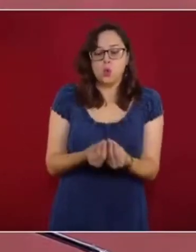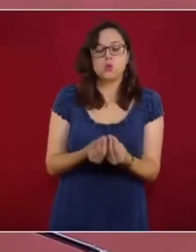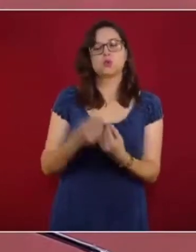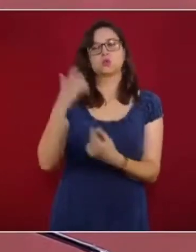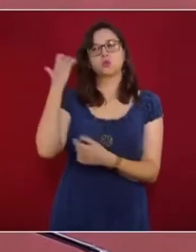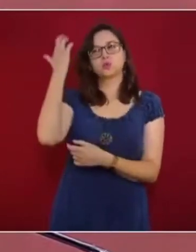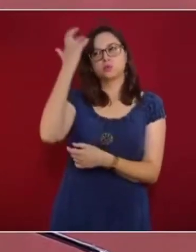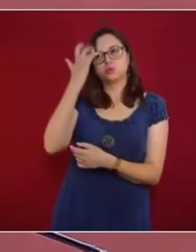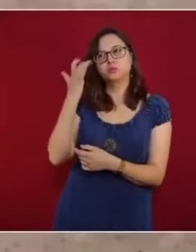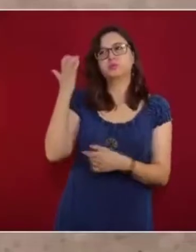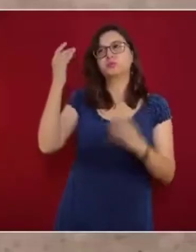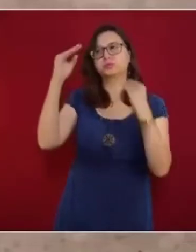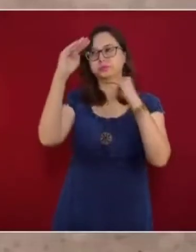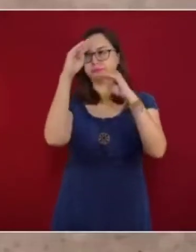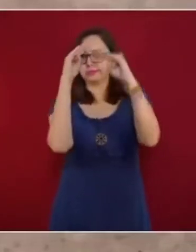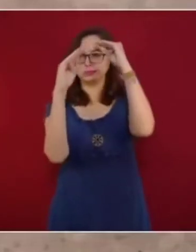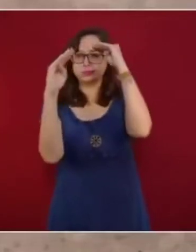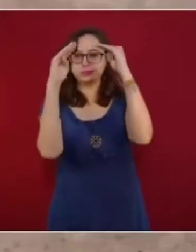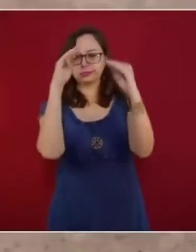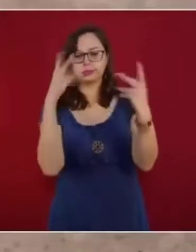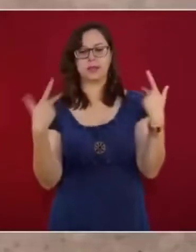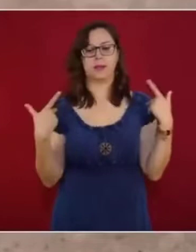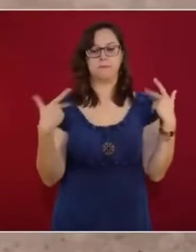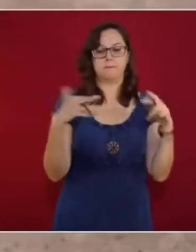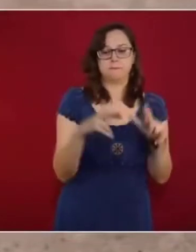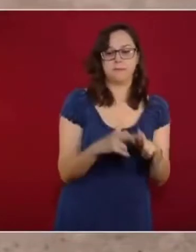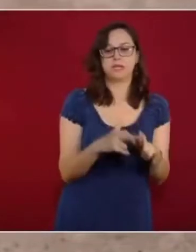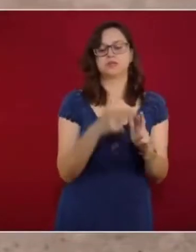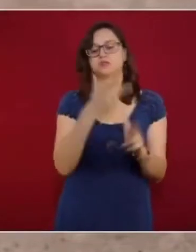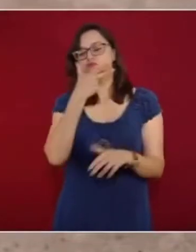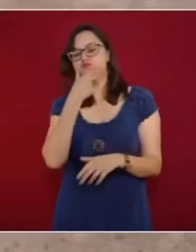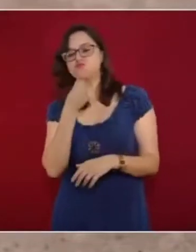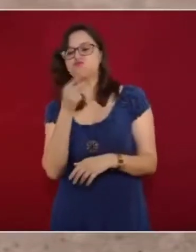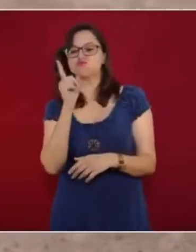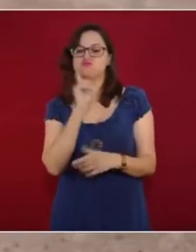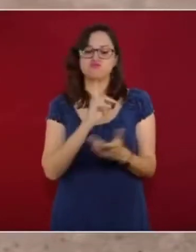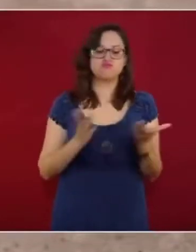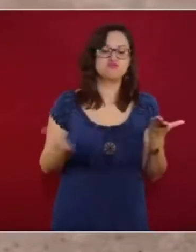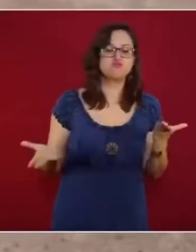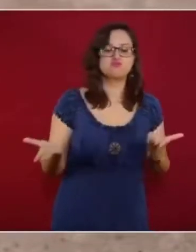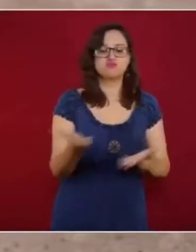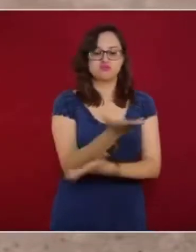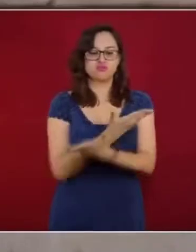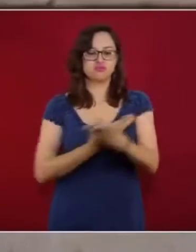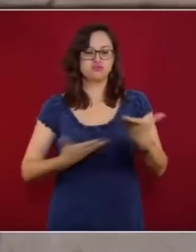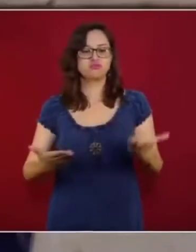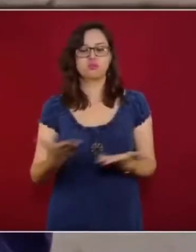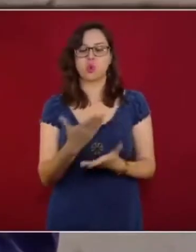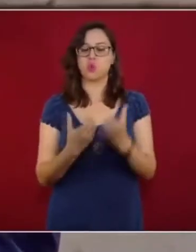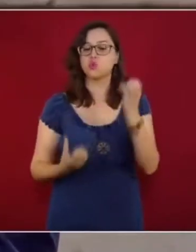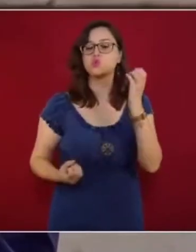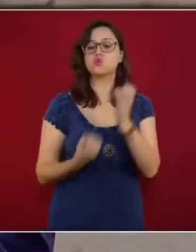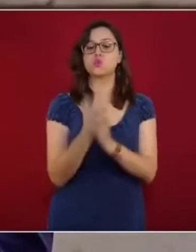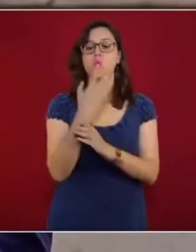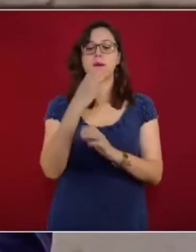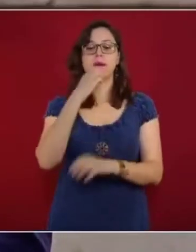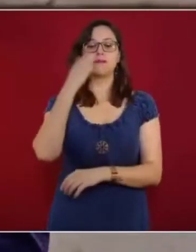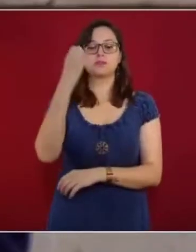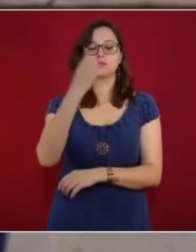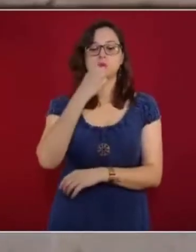entre las maestras y los maestros sobre la transformación de las prácticas educativas que impulsa la nueva escuela mexicana.